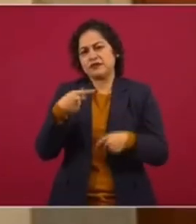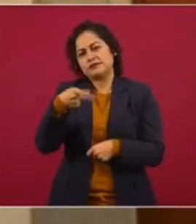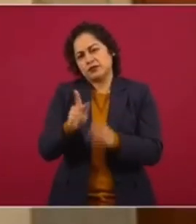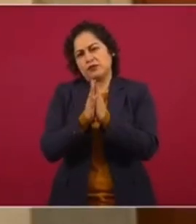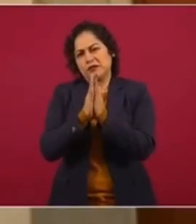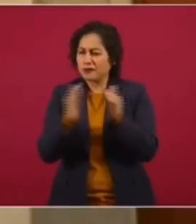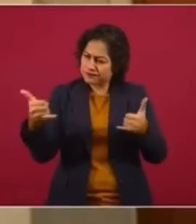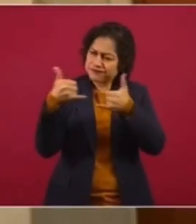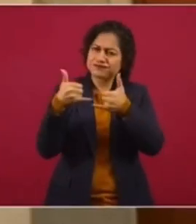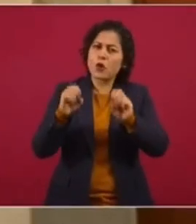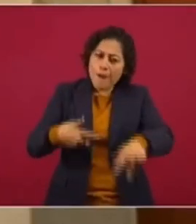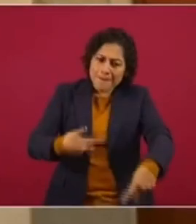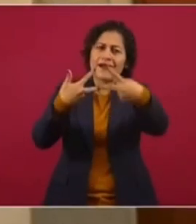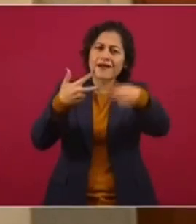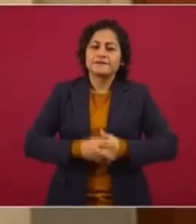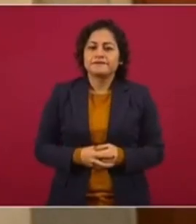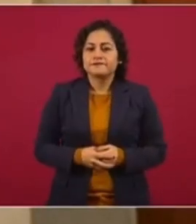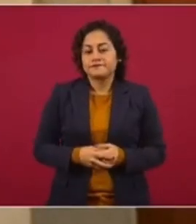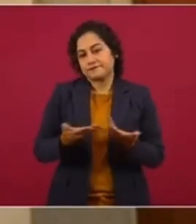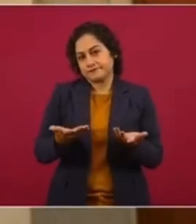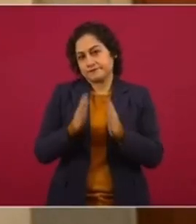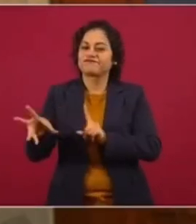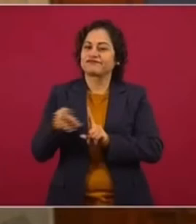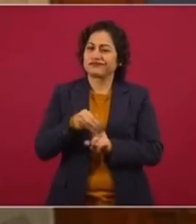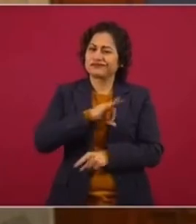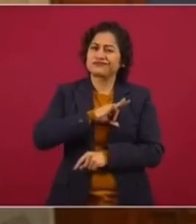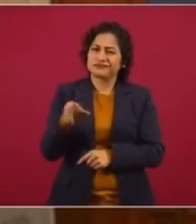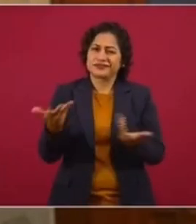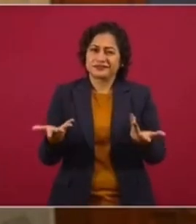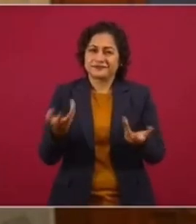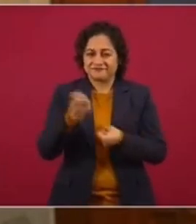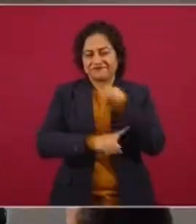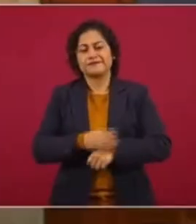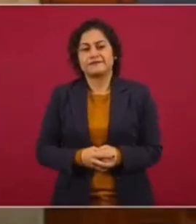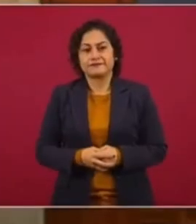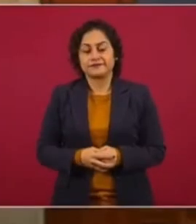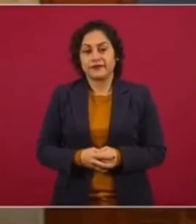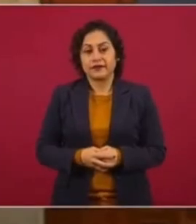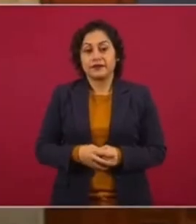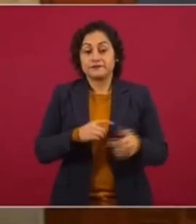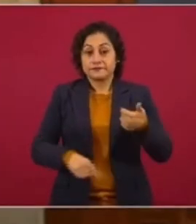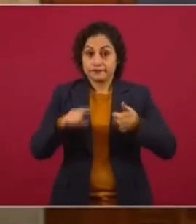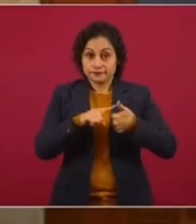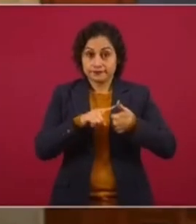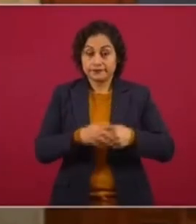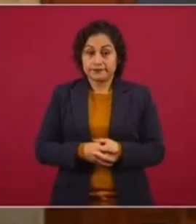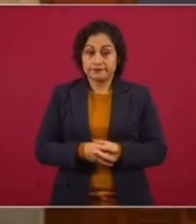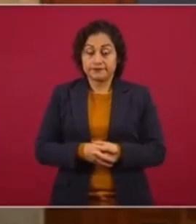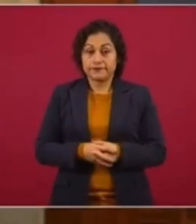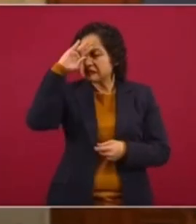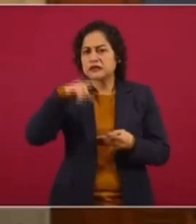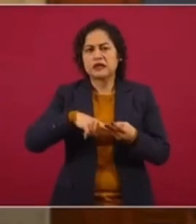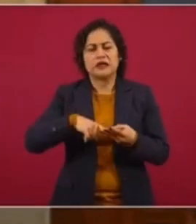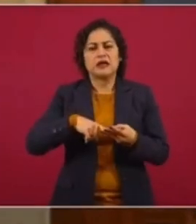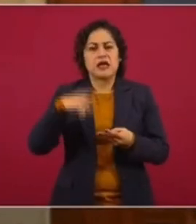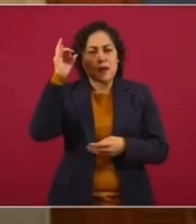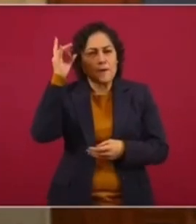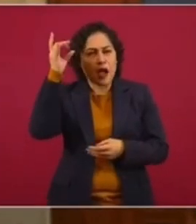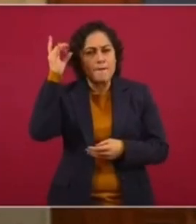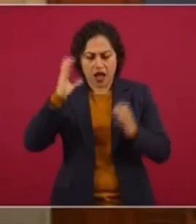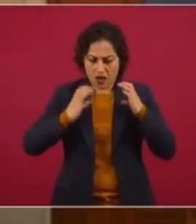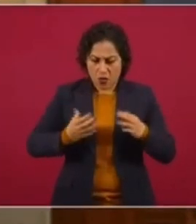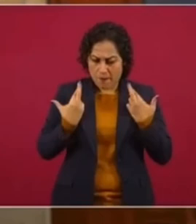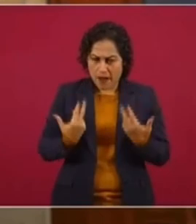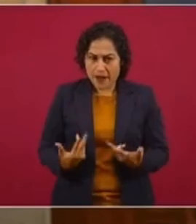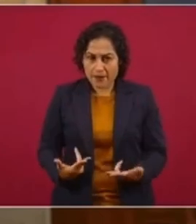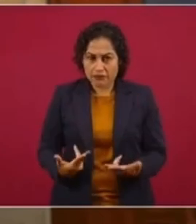Estemos solos los que habitamos en la misma casa, no hagamos fiestas ni reuniones. Si presentamos síntomas, hablar de